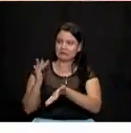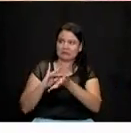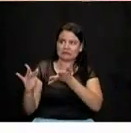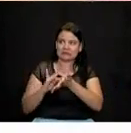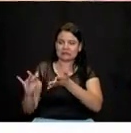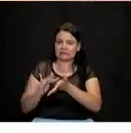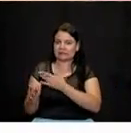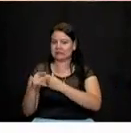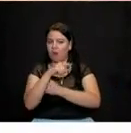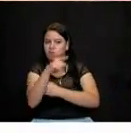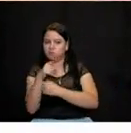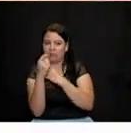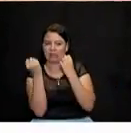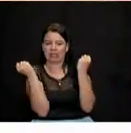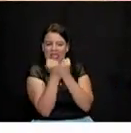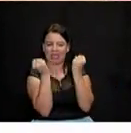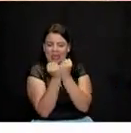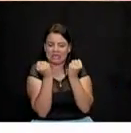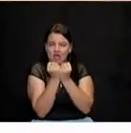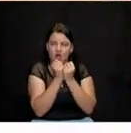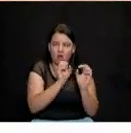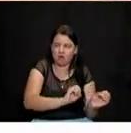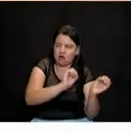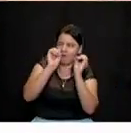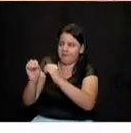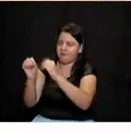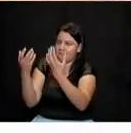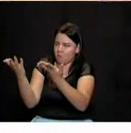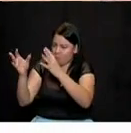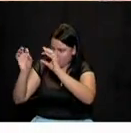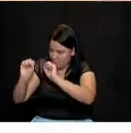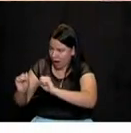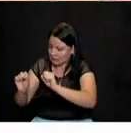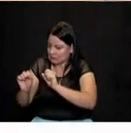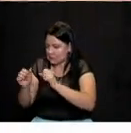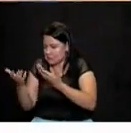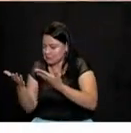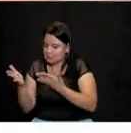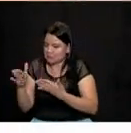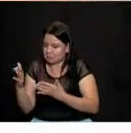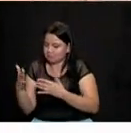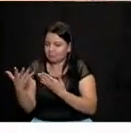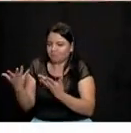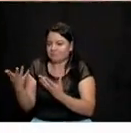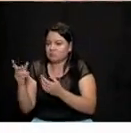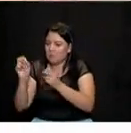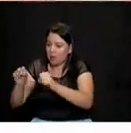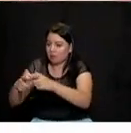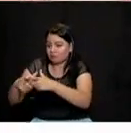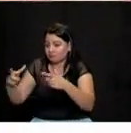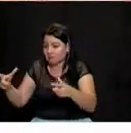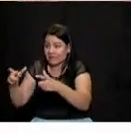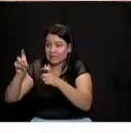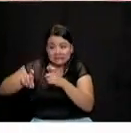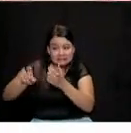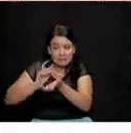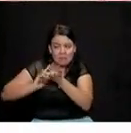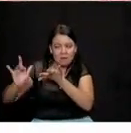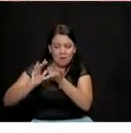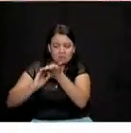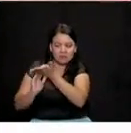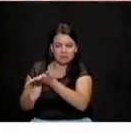personas un sitio adecuado ya. Es decir, eso necesita una solución de inmediato.